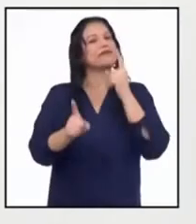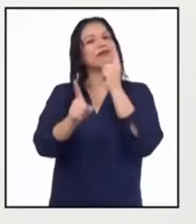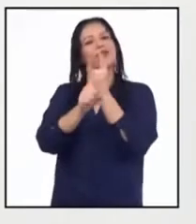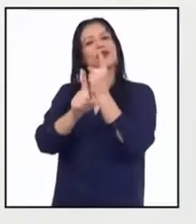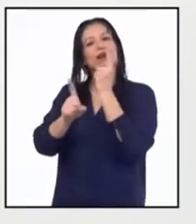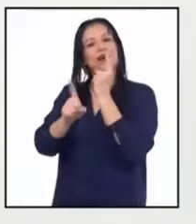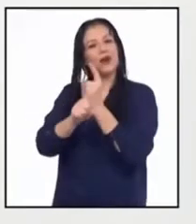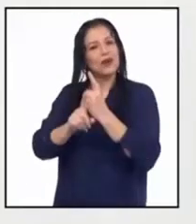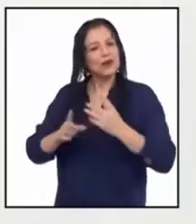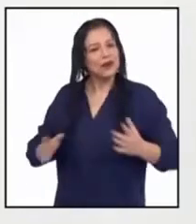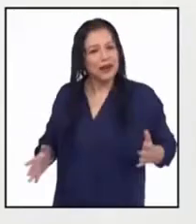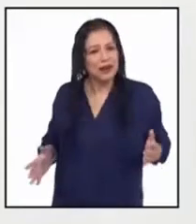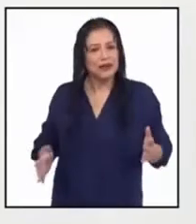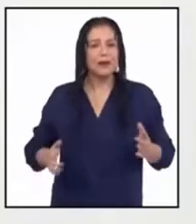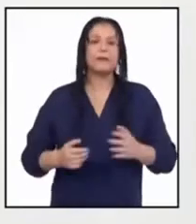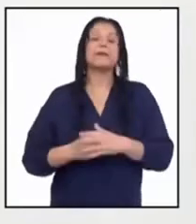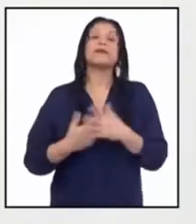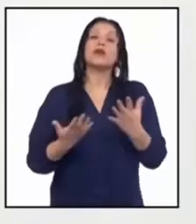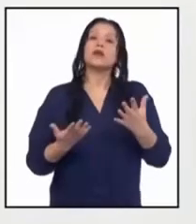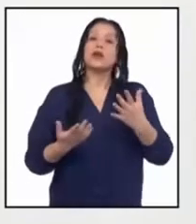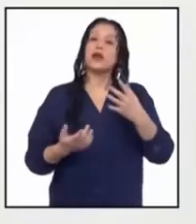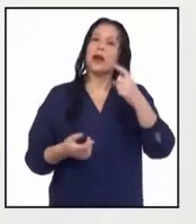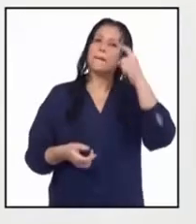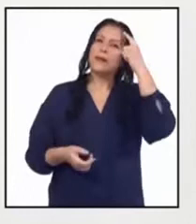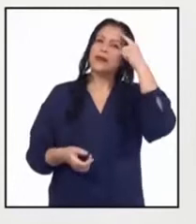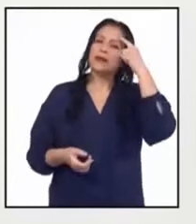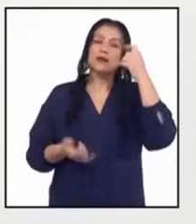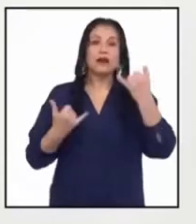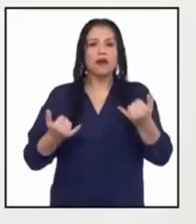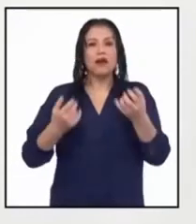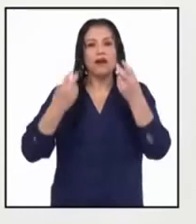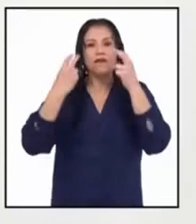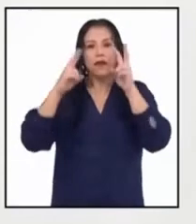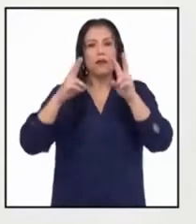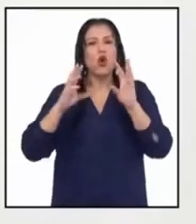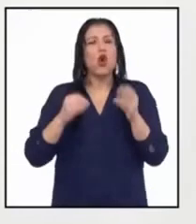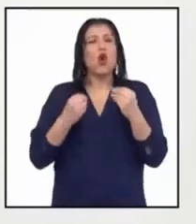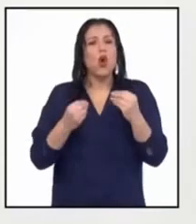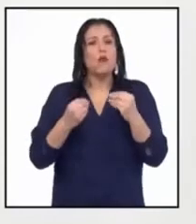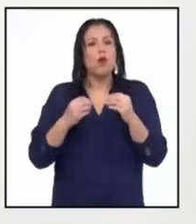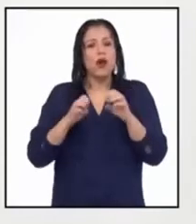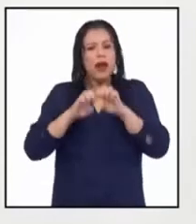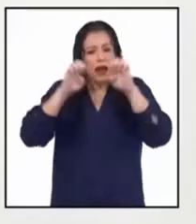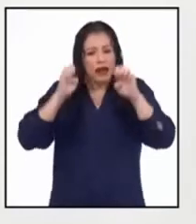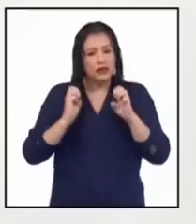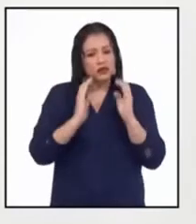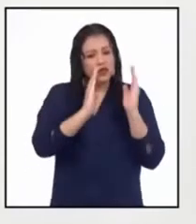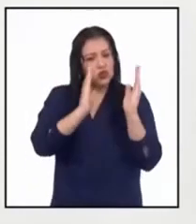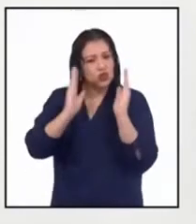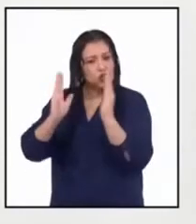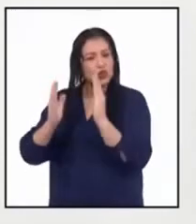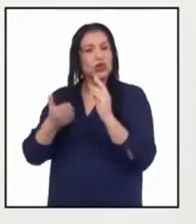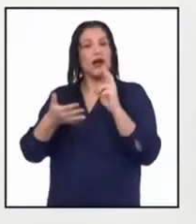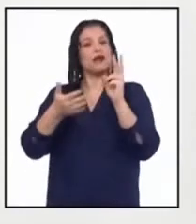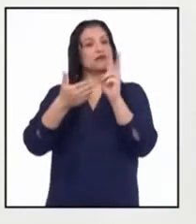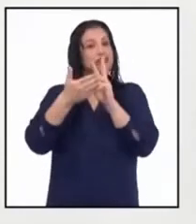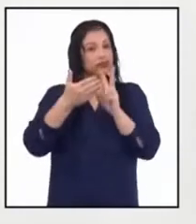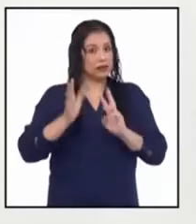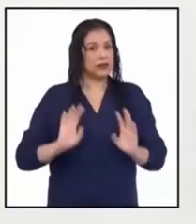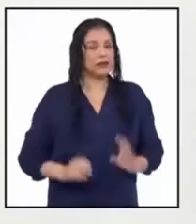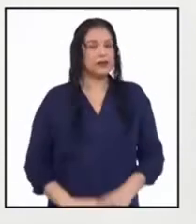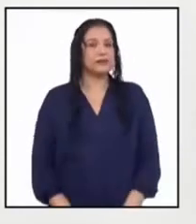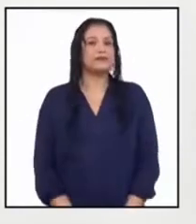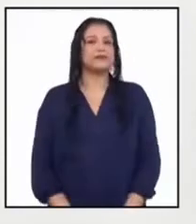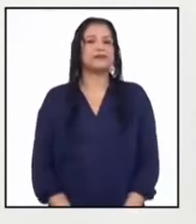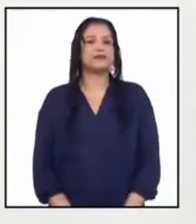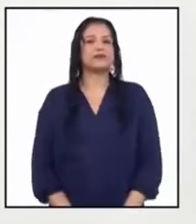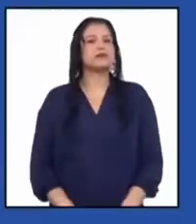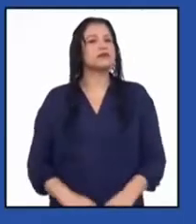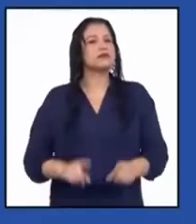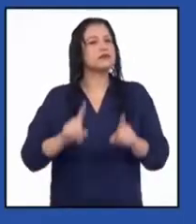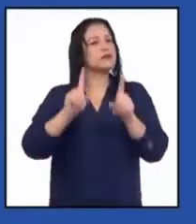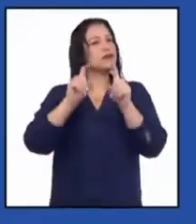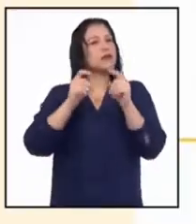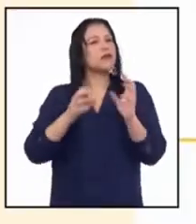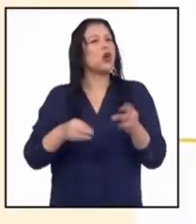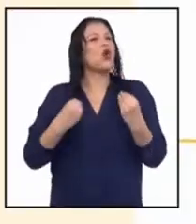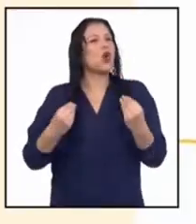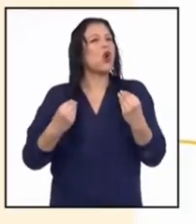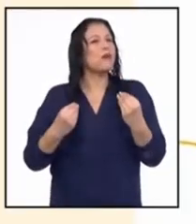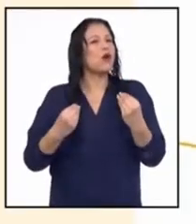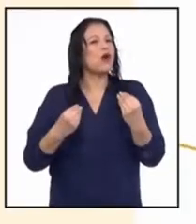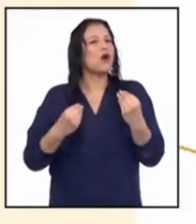Stephanie. ¿Qué les parece si ahora vemos cómo está estructurado el texto? Por ejemplo, ¿cómo se inicia?